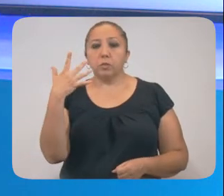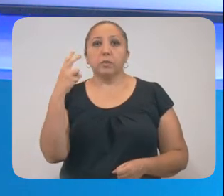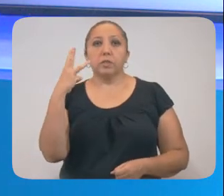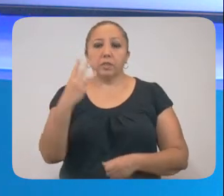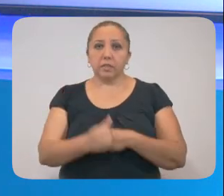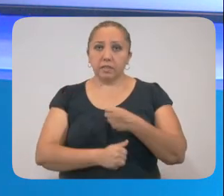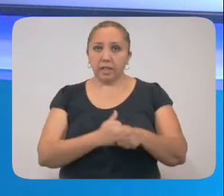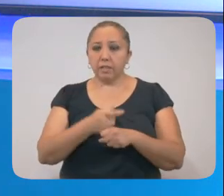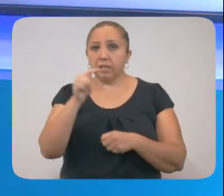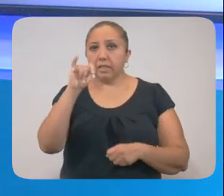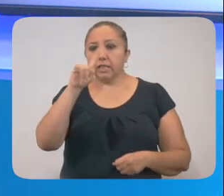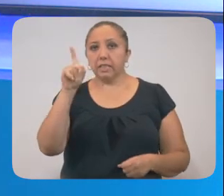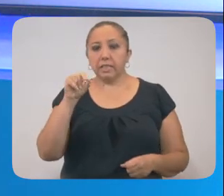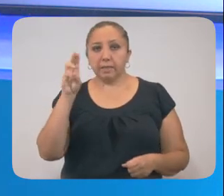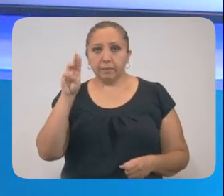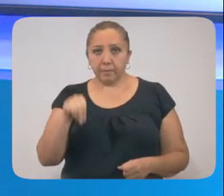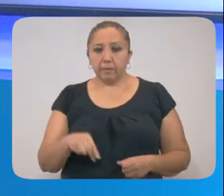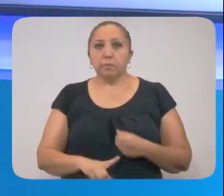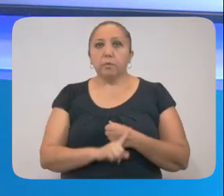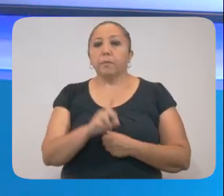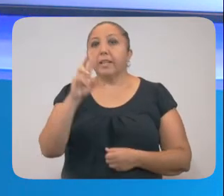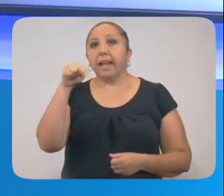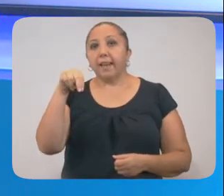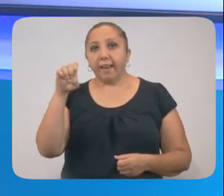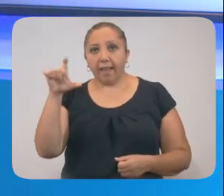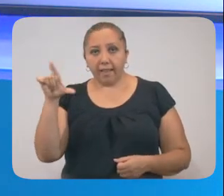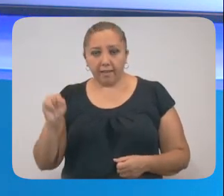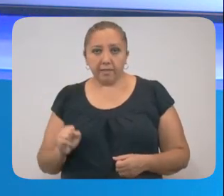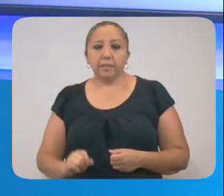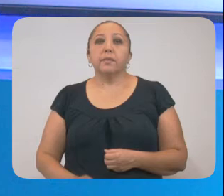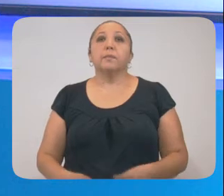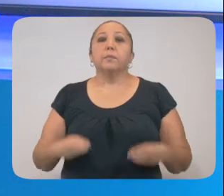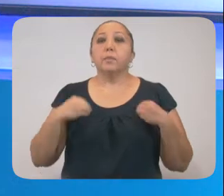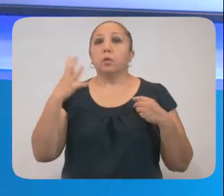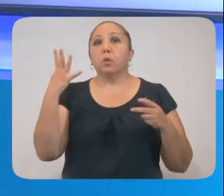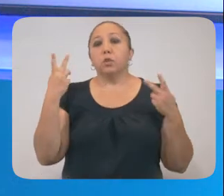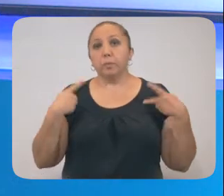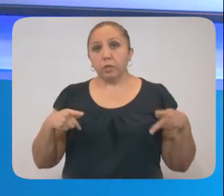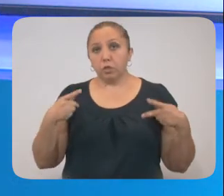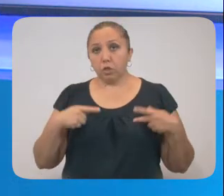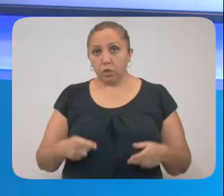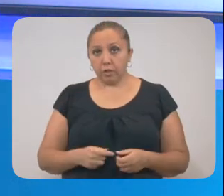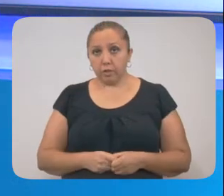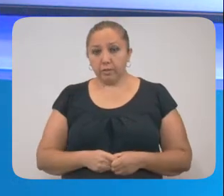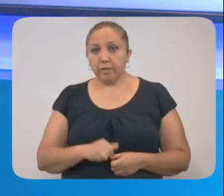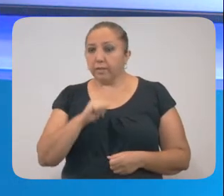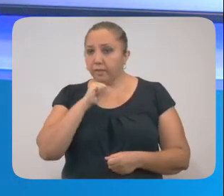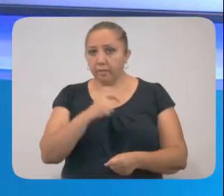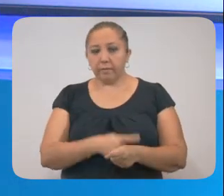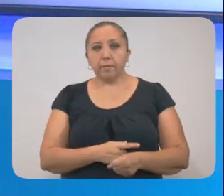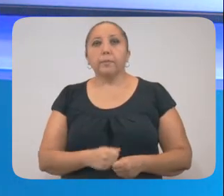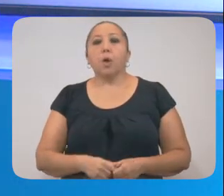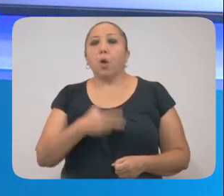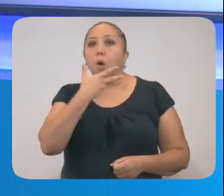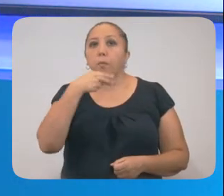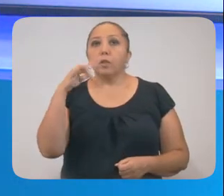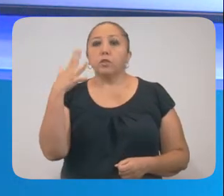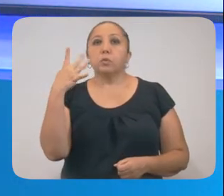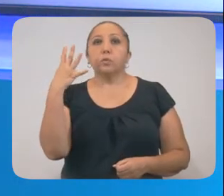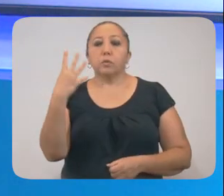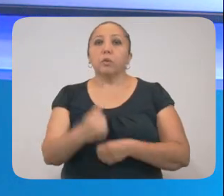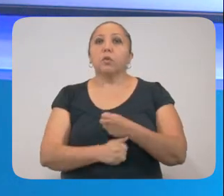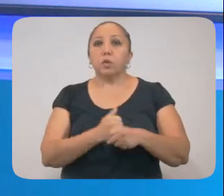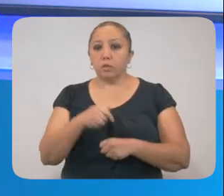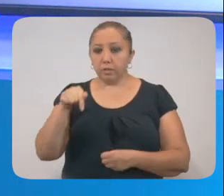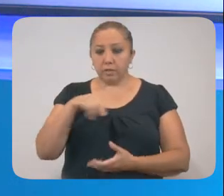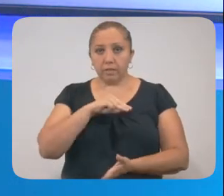años de edad, de Ticimín, con insuficiencia renal crónica, convivía con 4 contactos, ninguno con síntomas. Un hombre, de 54 años